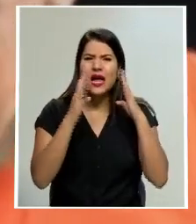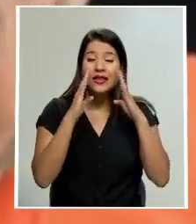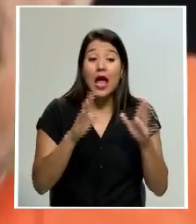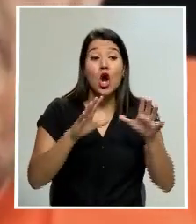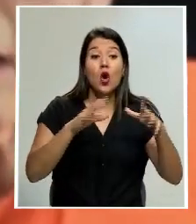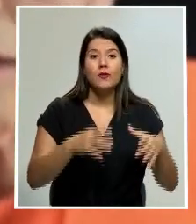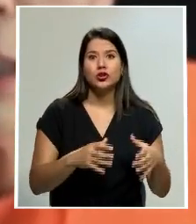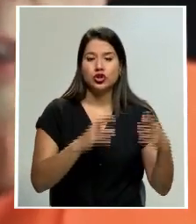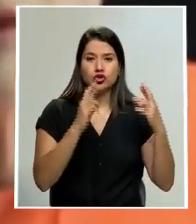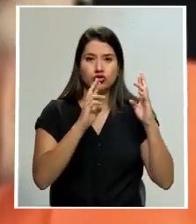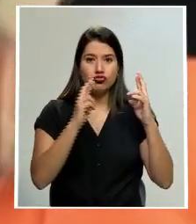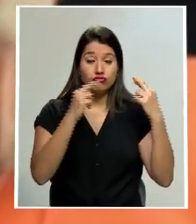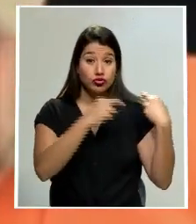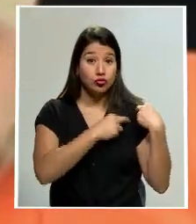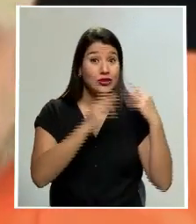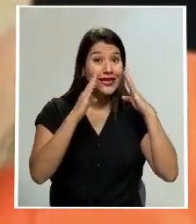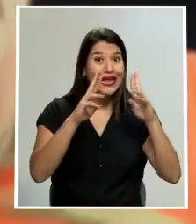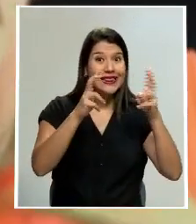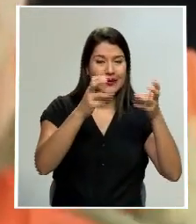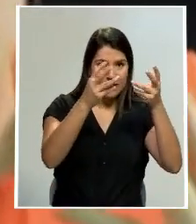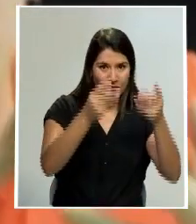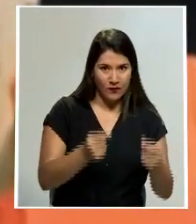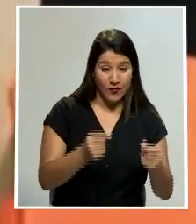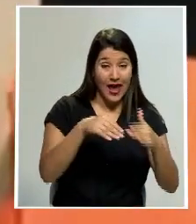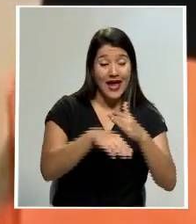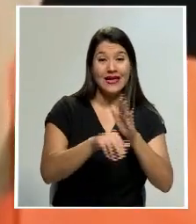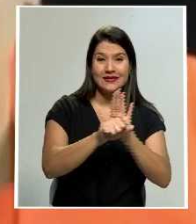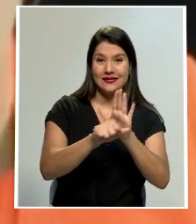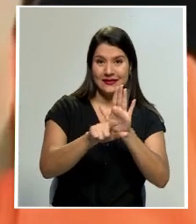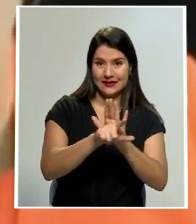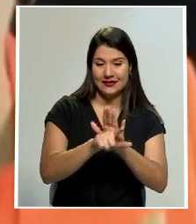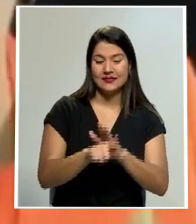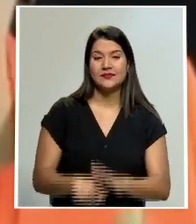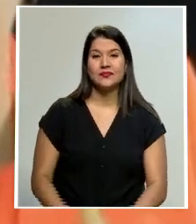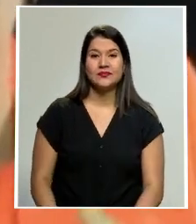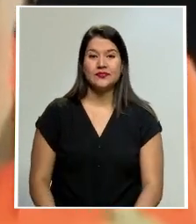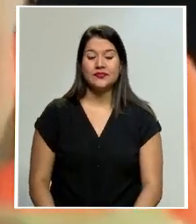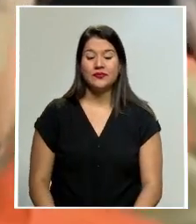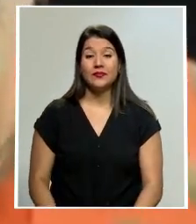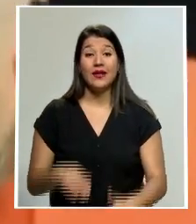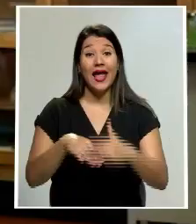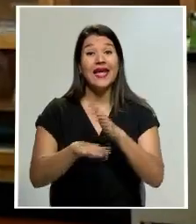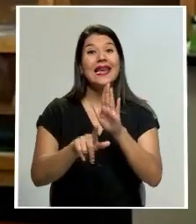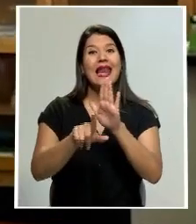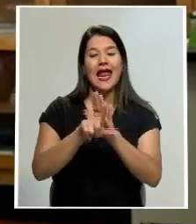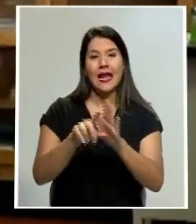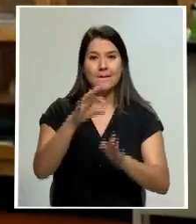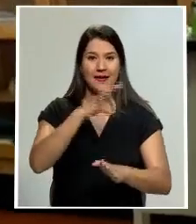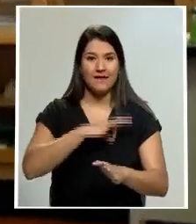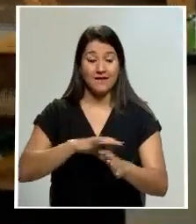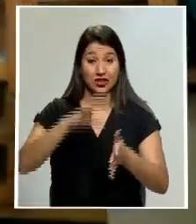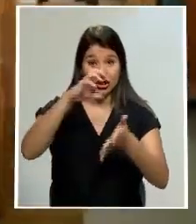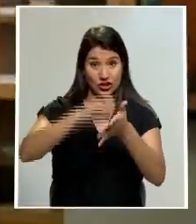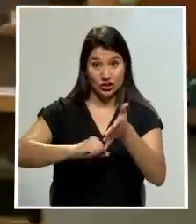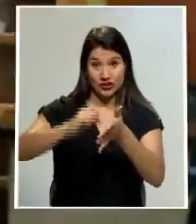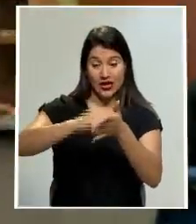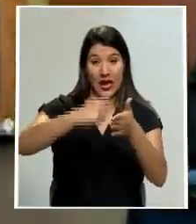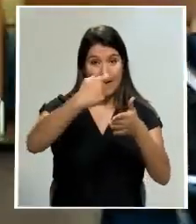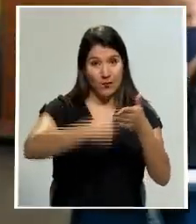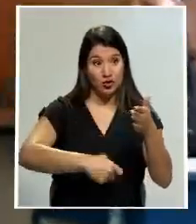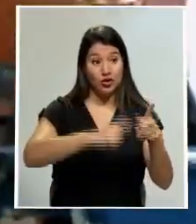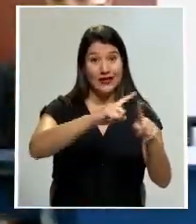en el marco del análisis de la Ley de Reducción de Beneficios Fiscales y ajustes de tarifas en rentas del capital